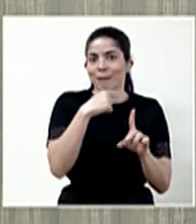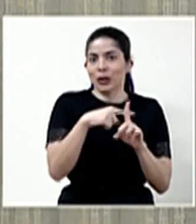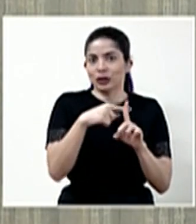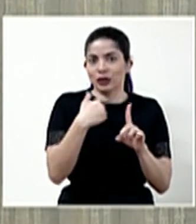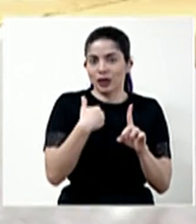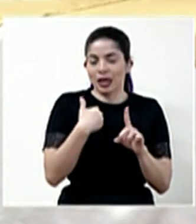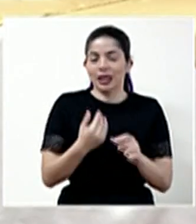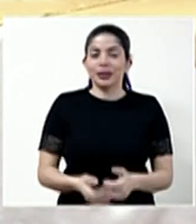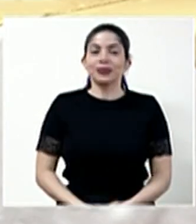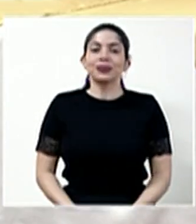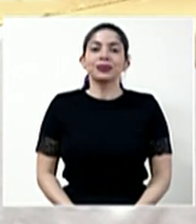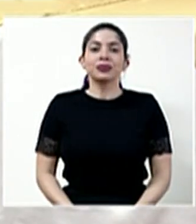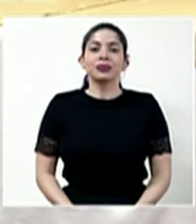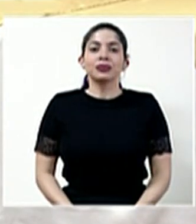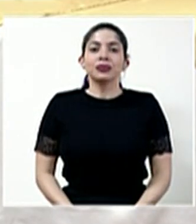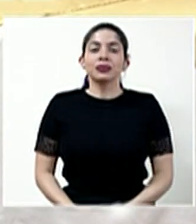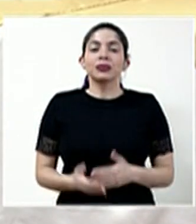positivo.